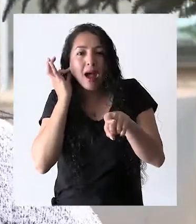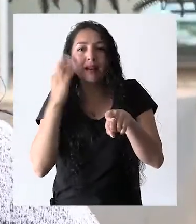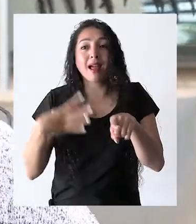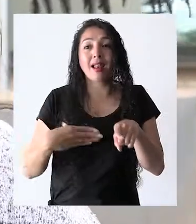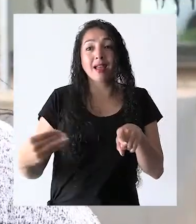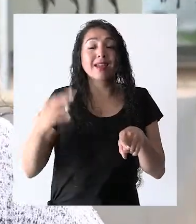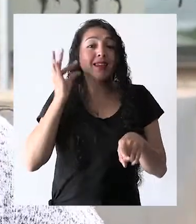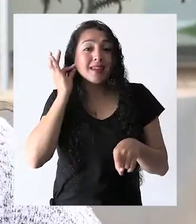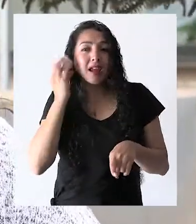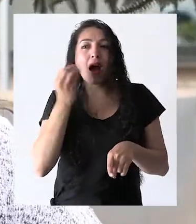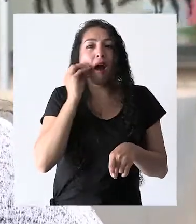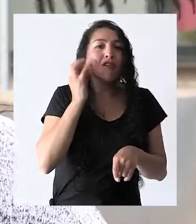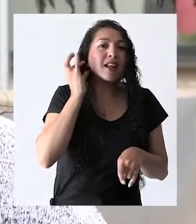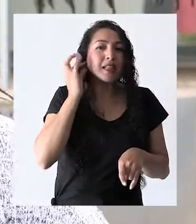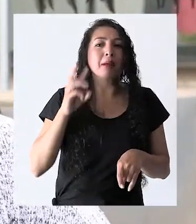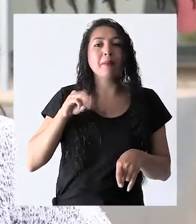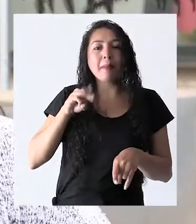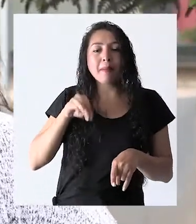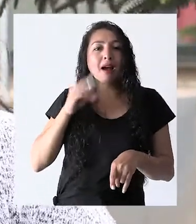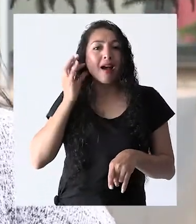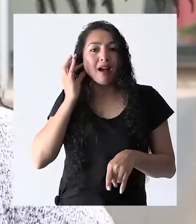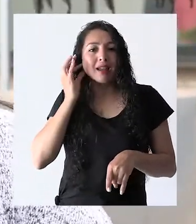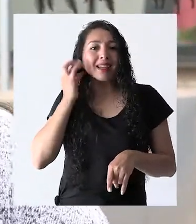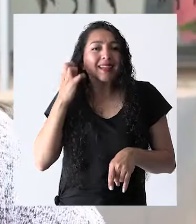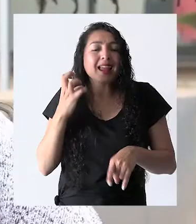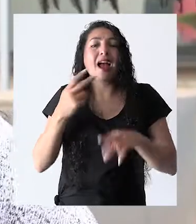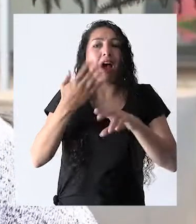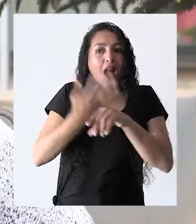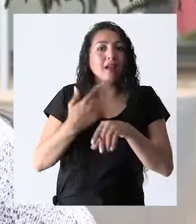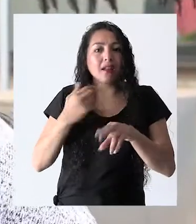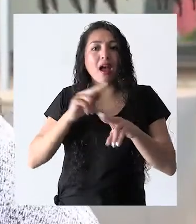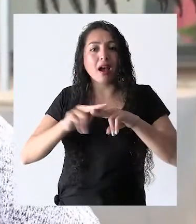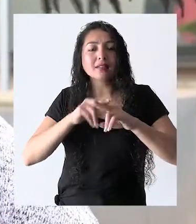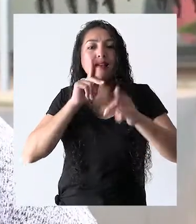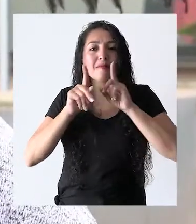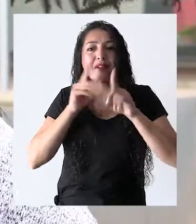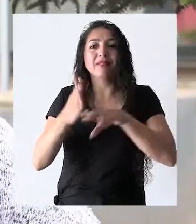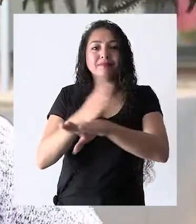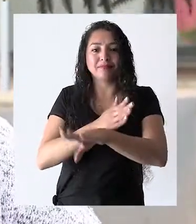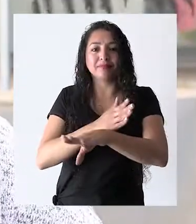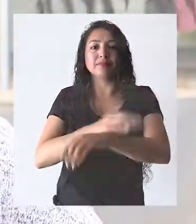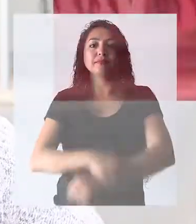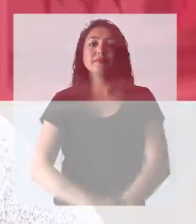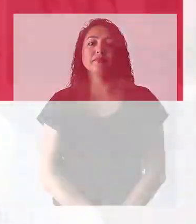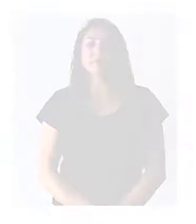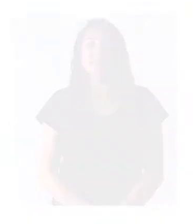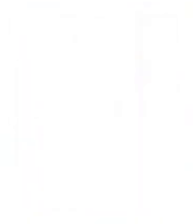las hijas, a las abuelitas, a las mamás, de que hay que realizarse el examen preventivo.